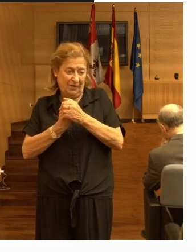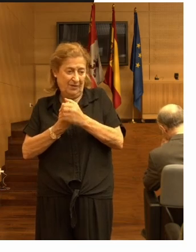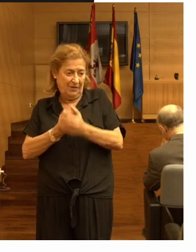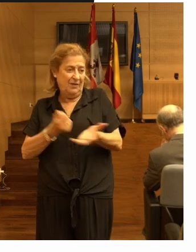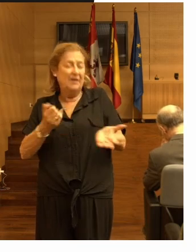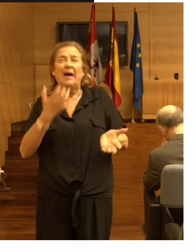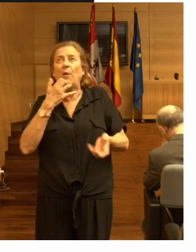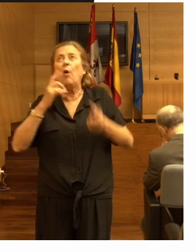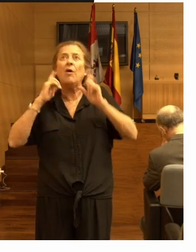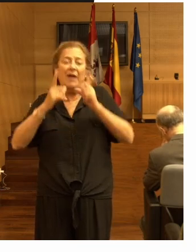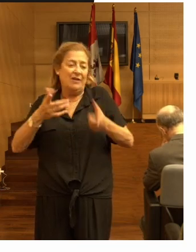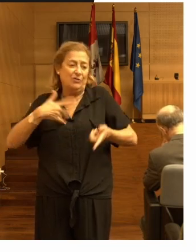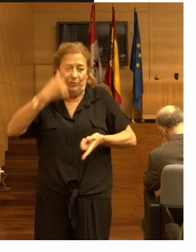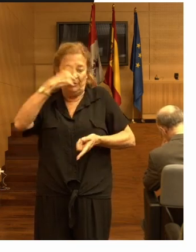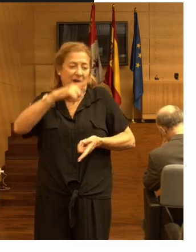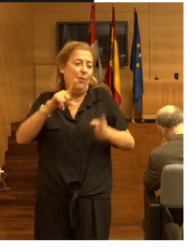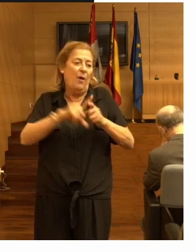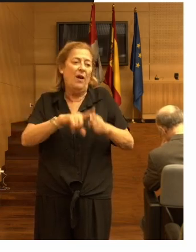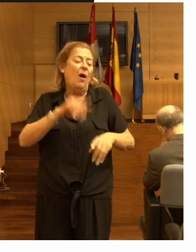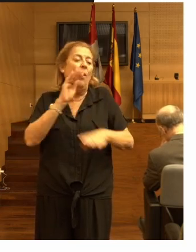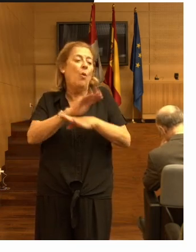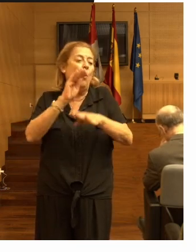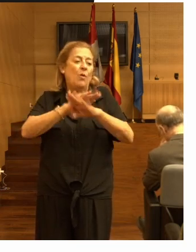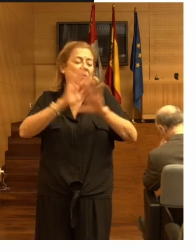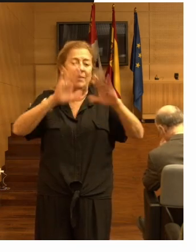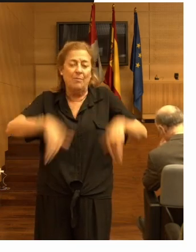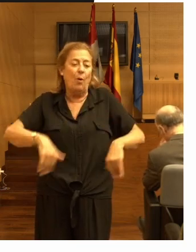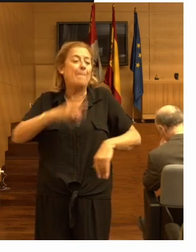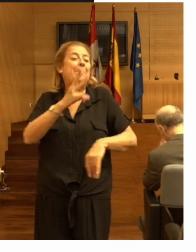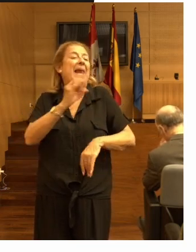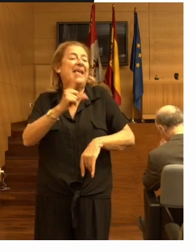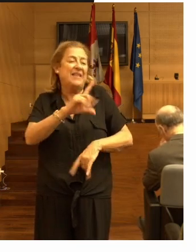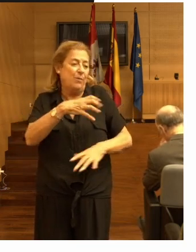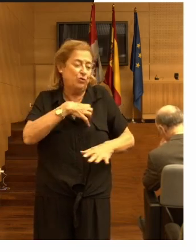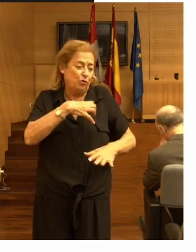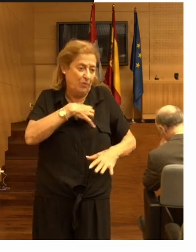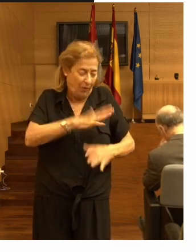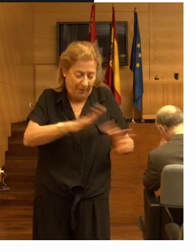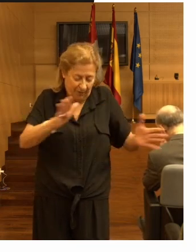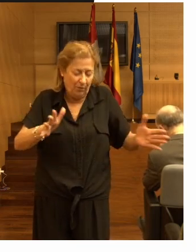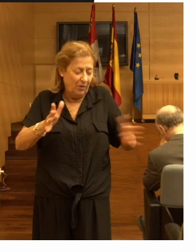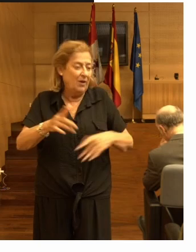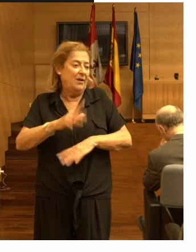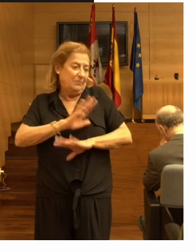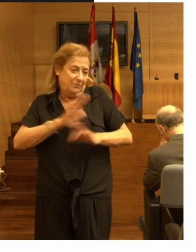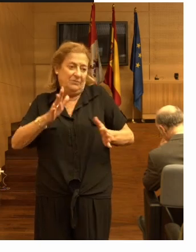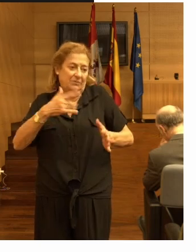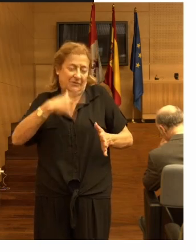casos de cuidados variativos donde las prioridades son otras no hemos hablado de la medicación psicotrópica